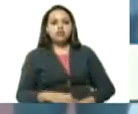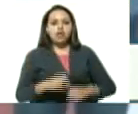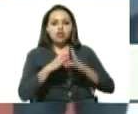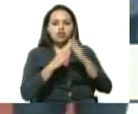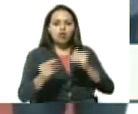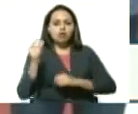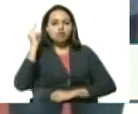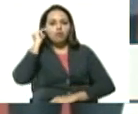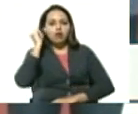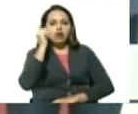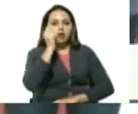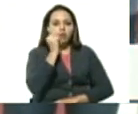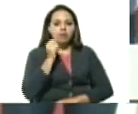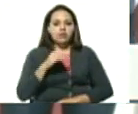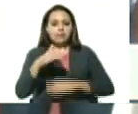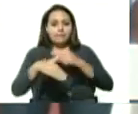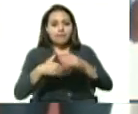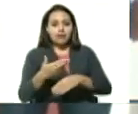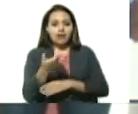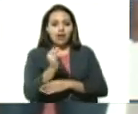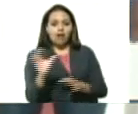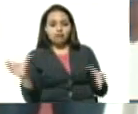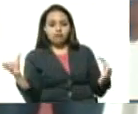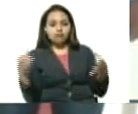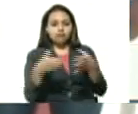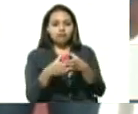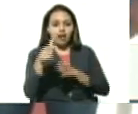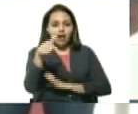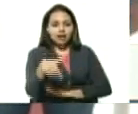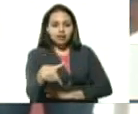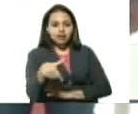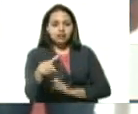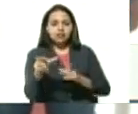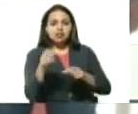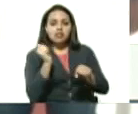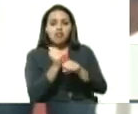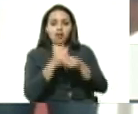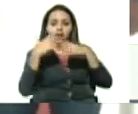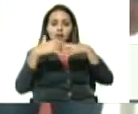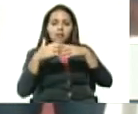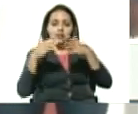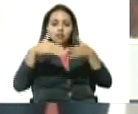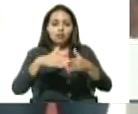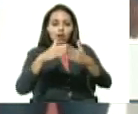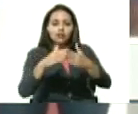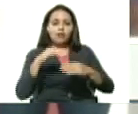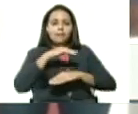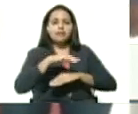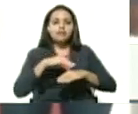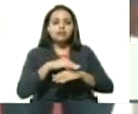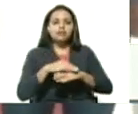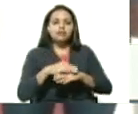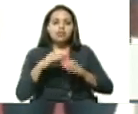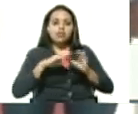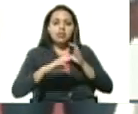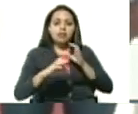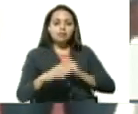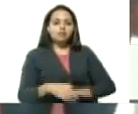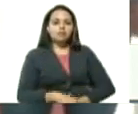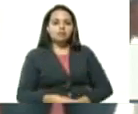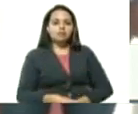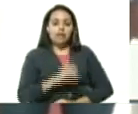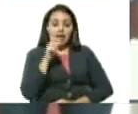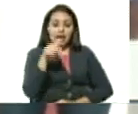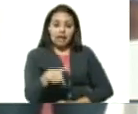los hombres y mujeres del mar que estamos agrupados en el sector acuático de la gran misión transporte así es presidente desde esta Cumaná